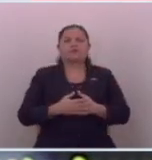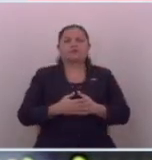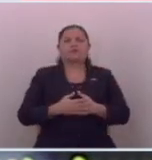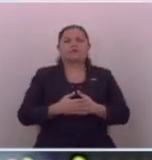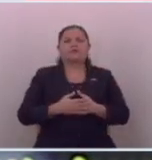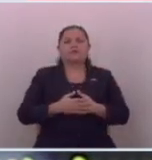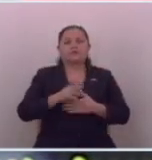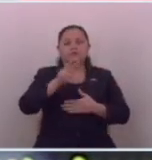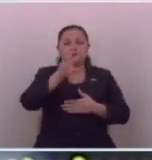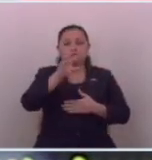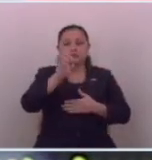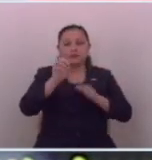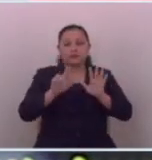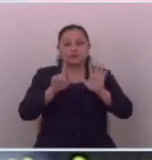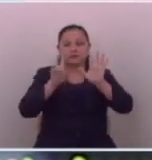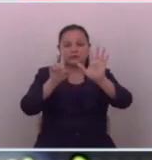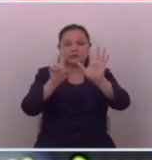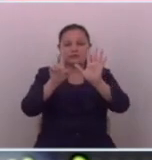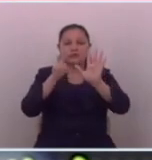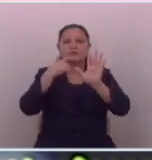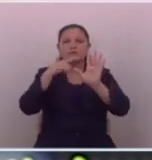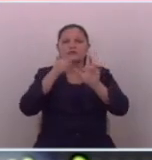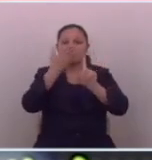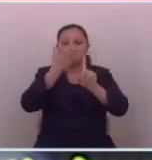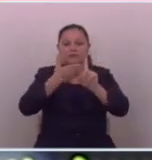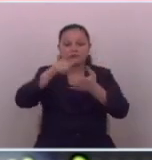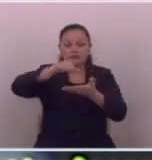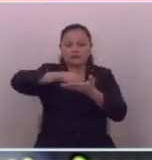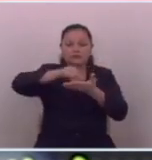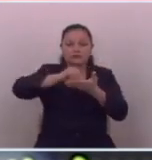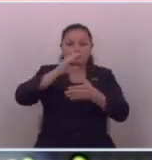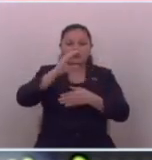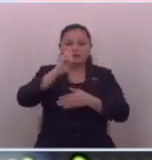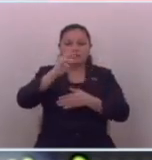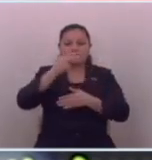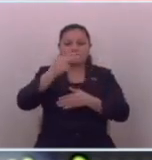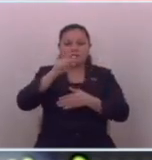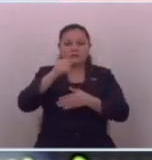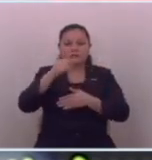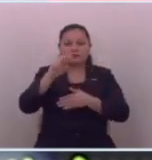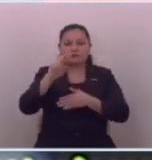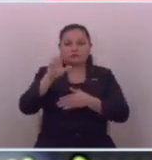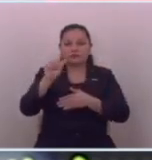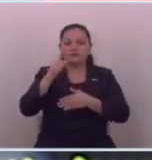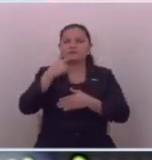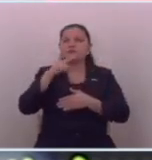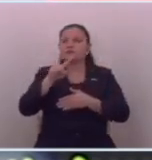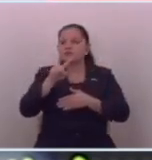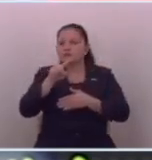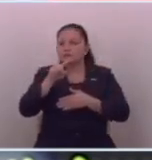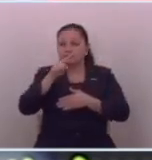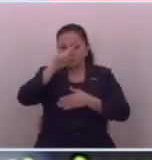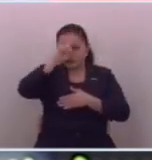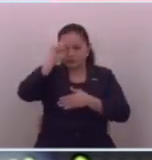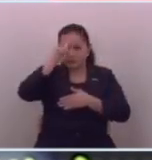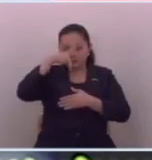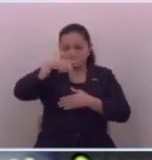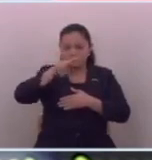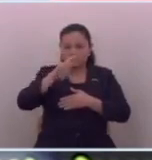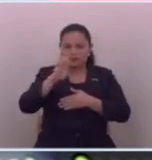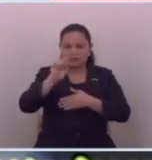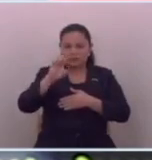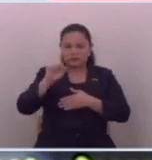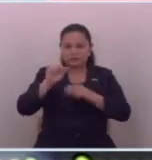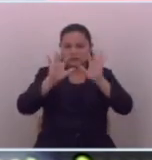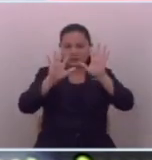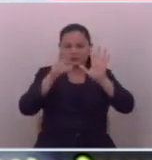en el 2016 quien era el alcalde de Conchagua y quien era empleado de proeza en